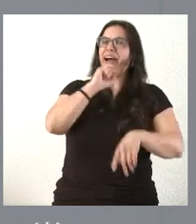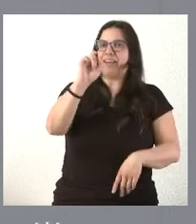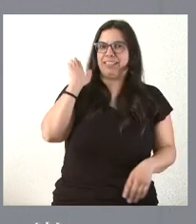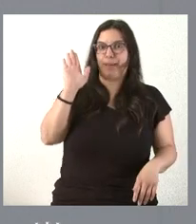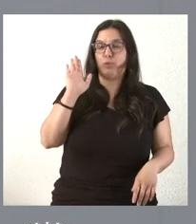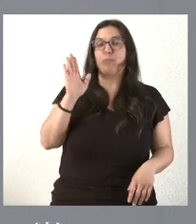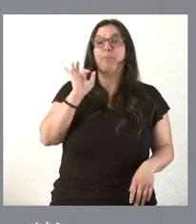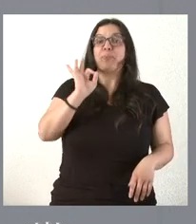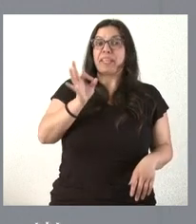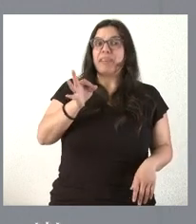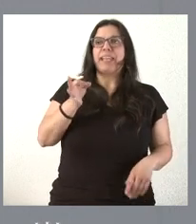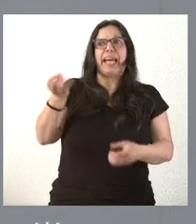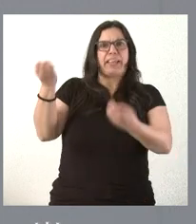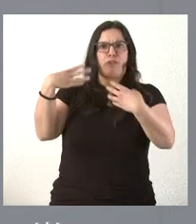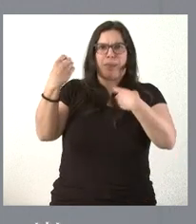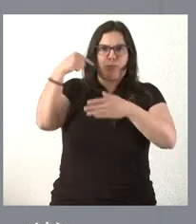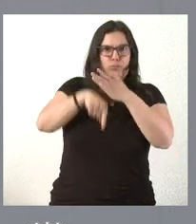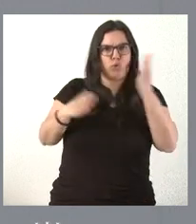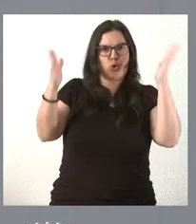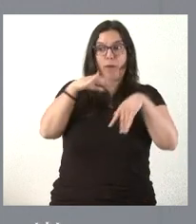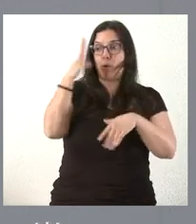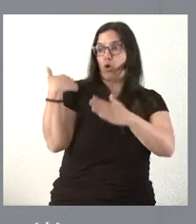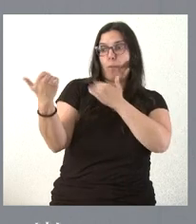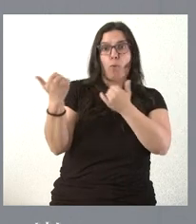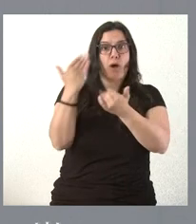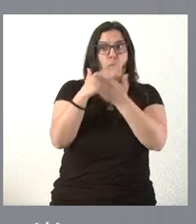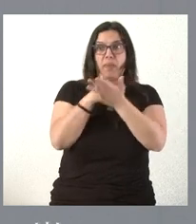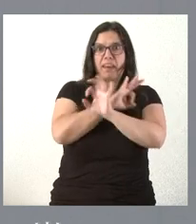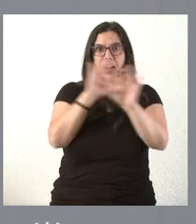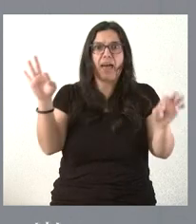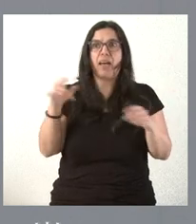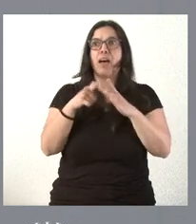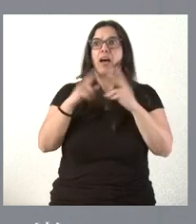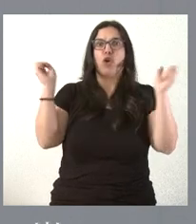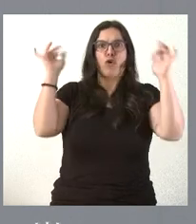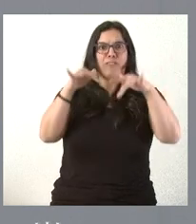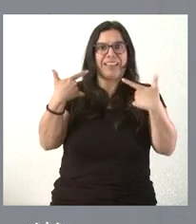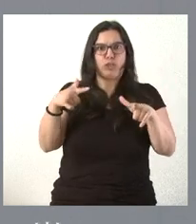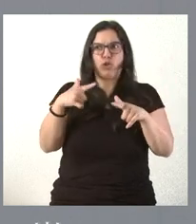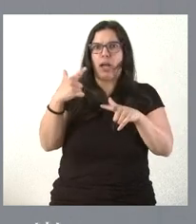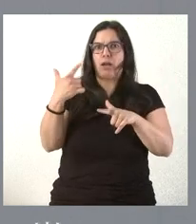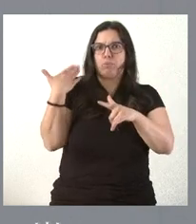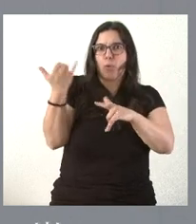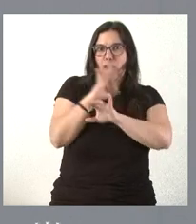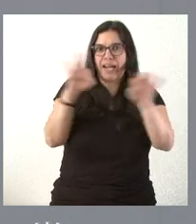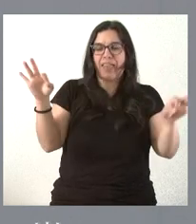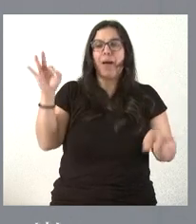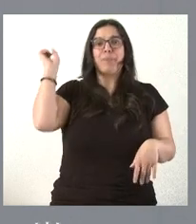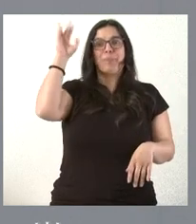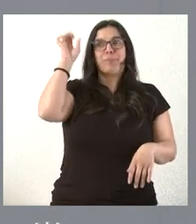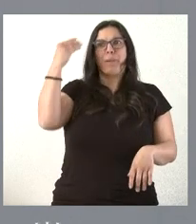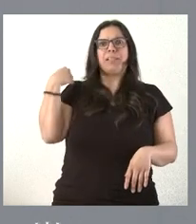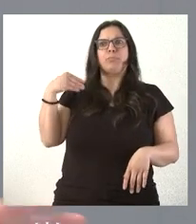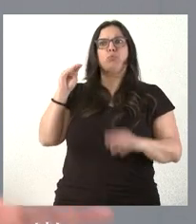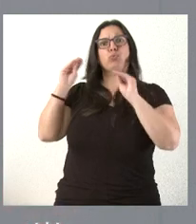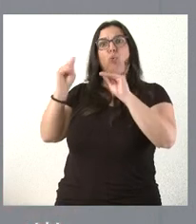aquí hay mucha ausencia de información. No se ha convocado a las comunidades autónomas, no se ha convocado a la conferencia sectorial, el anuncio se ha hecho en un mitin de un partido